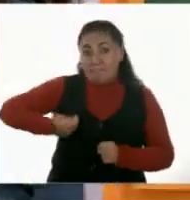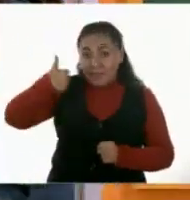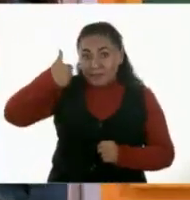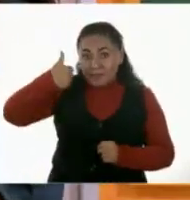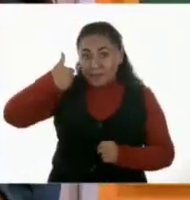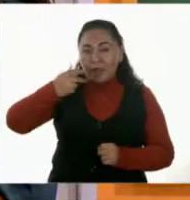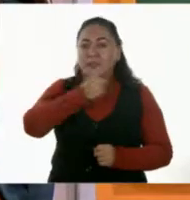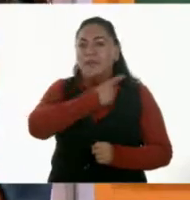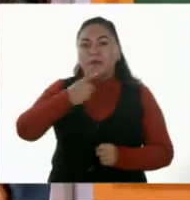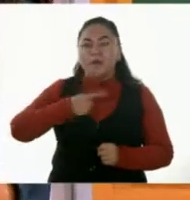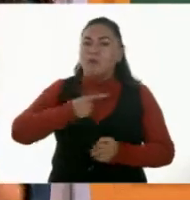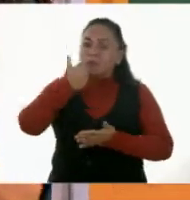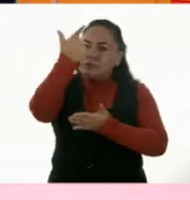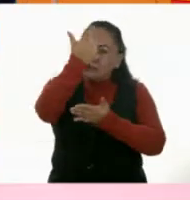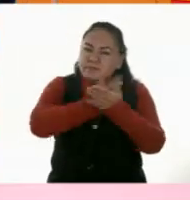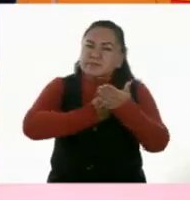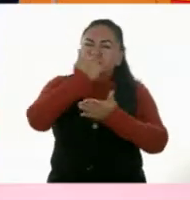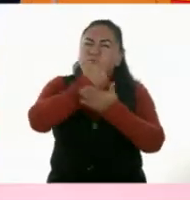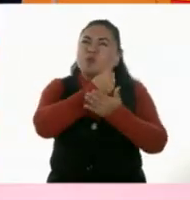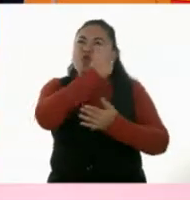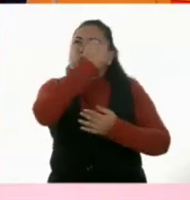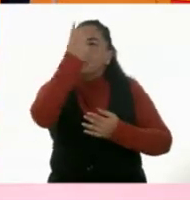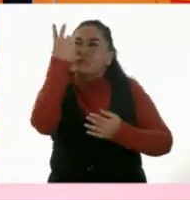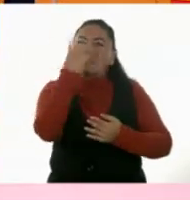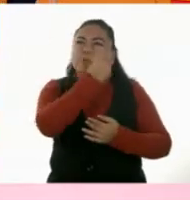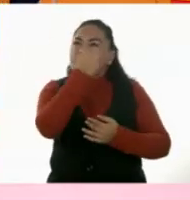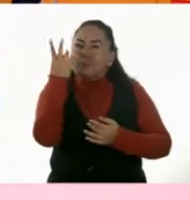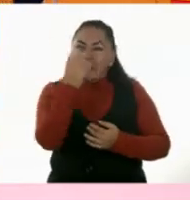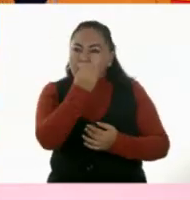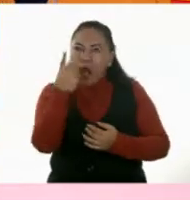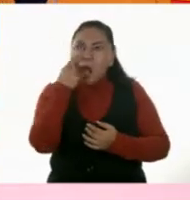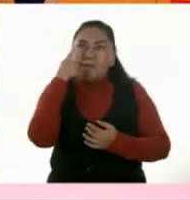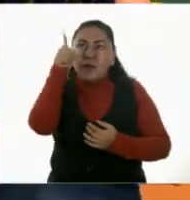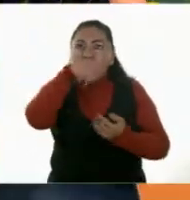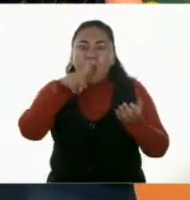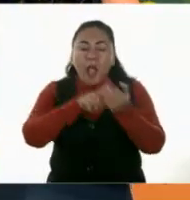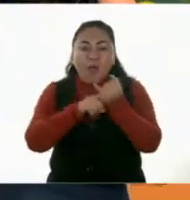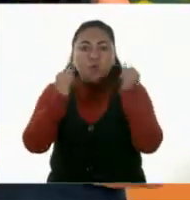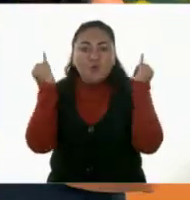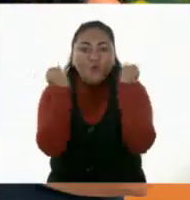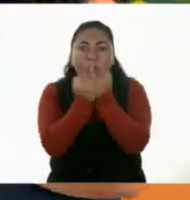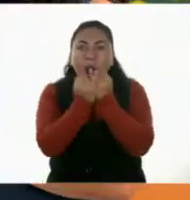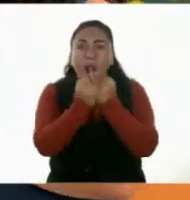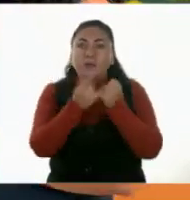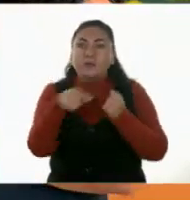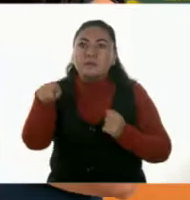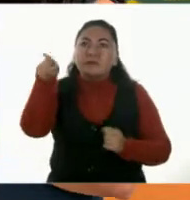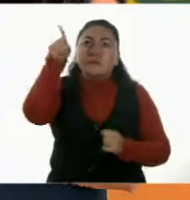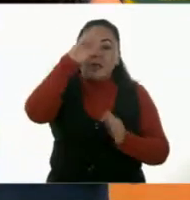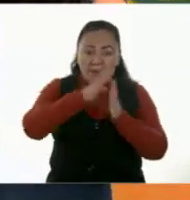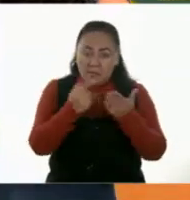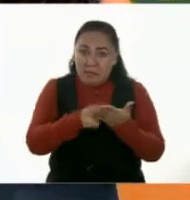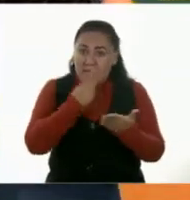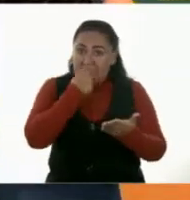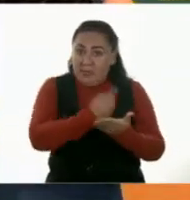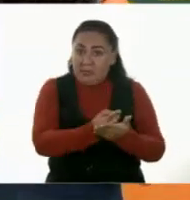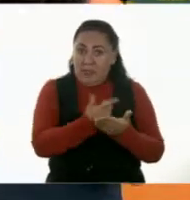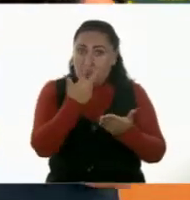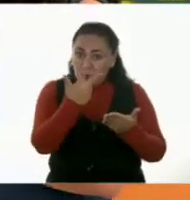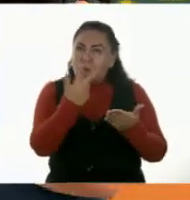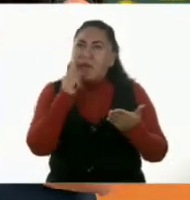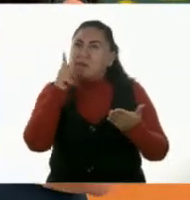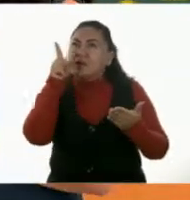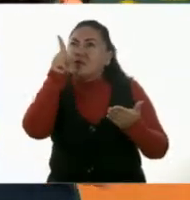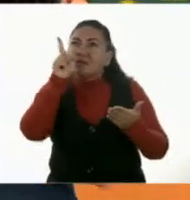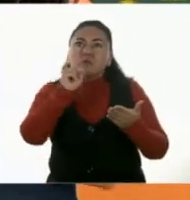contar para saber si tenemos la cantidad de fichas que nos está diciendo el ejercicio. Y